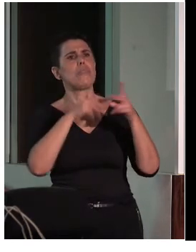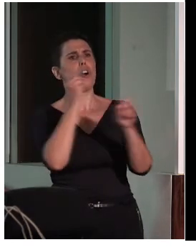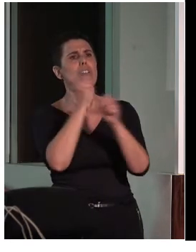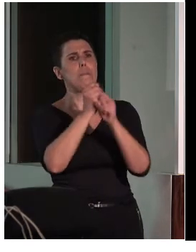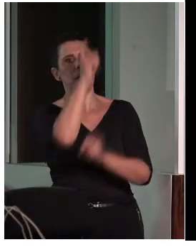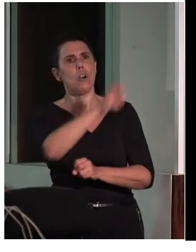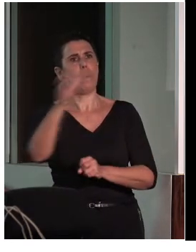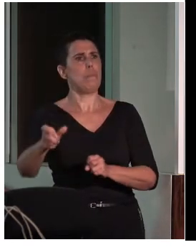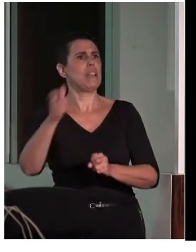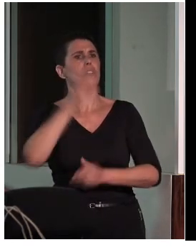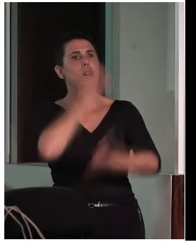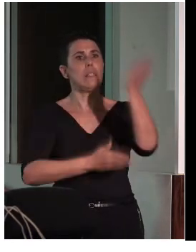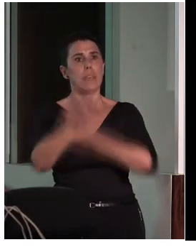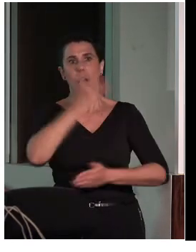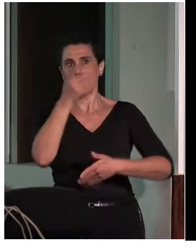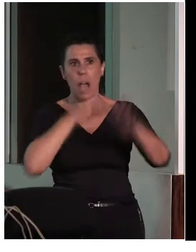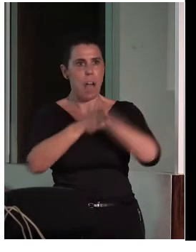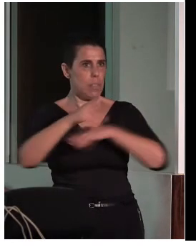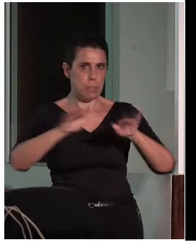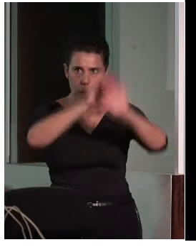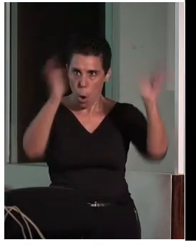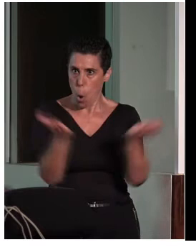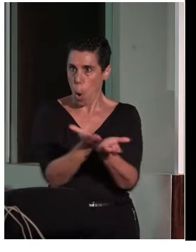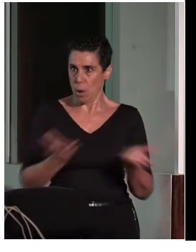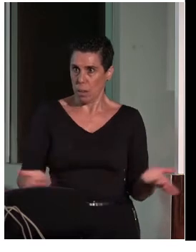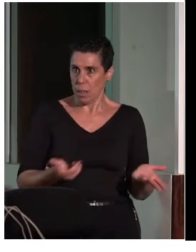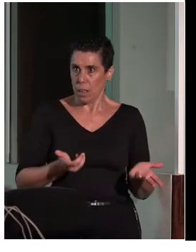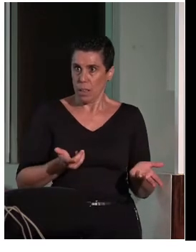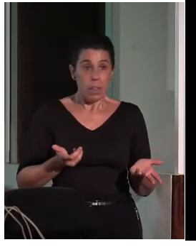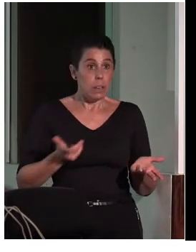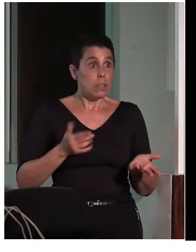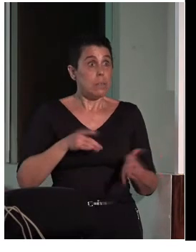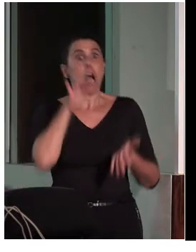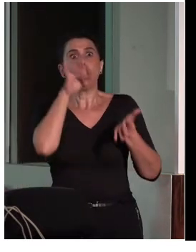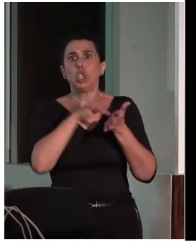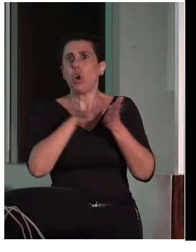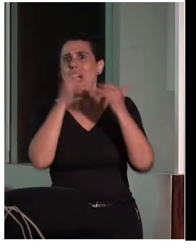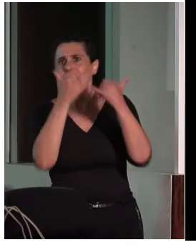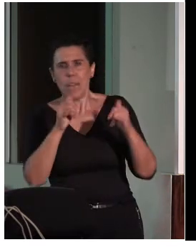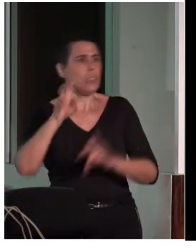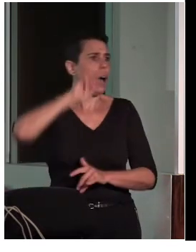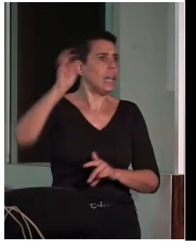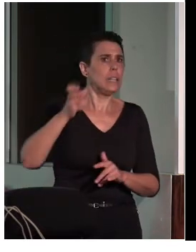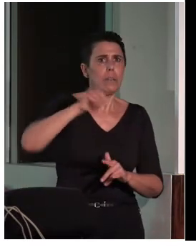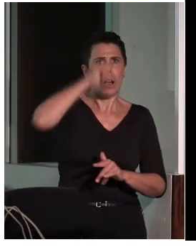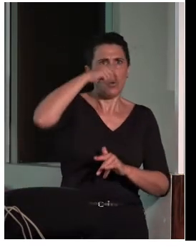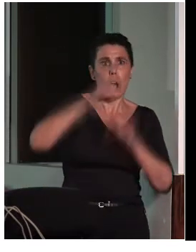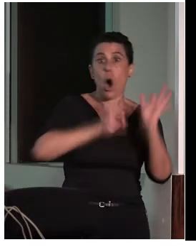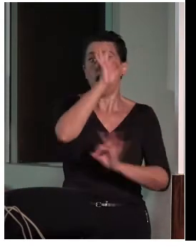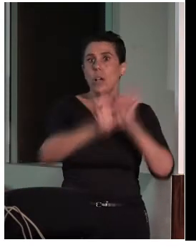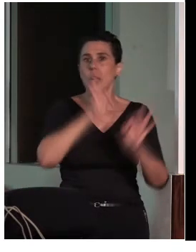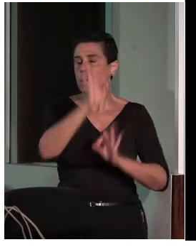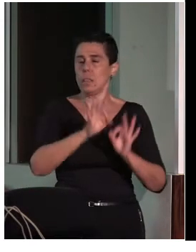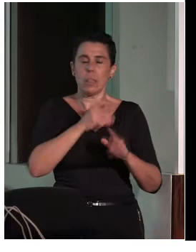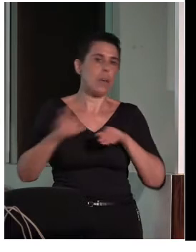discapacidad y la accesibilidad universal. No podemos presentar ningún evento, ninguna actividad cultural si no contamos con la